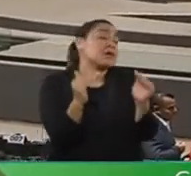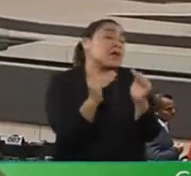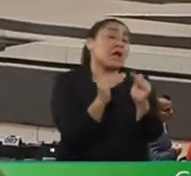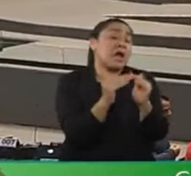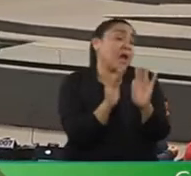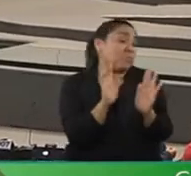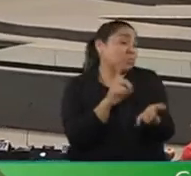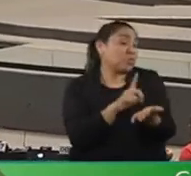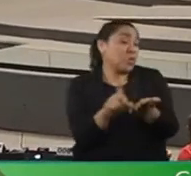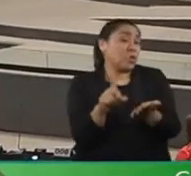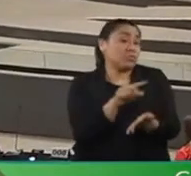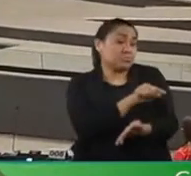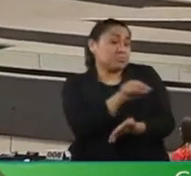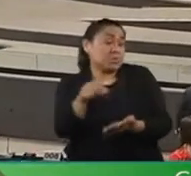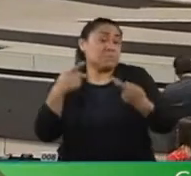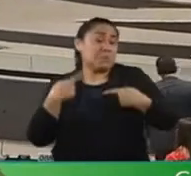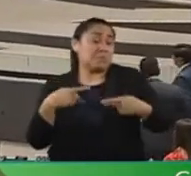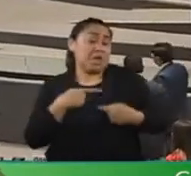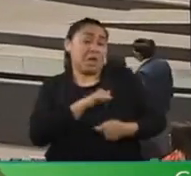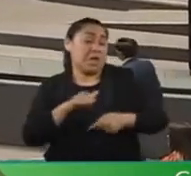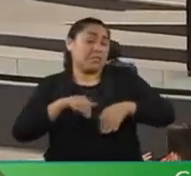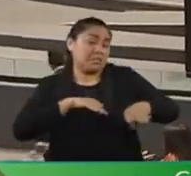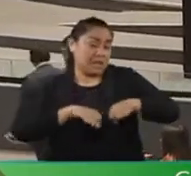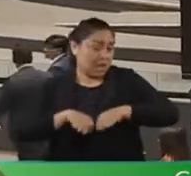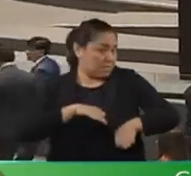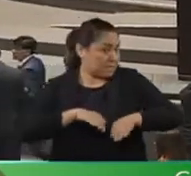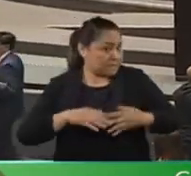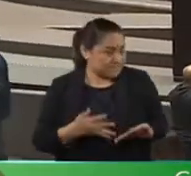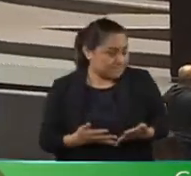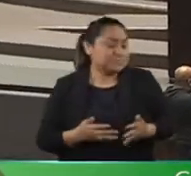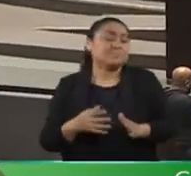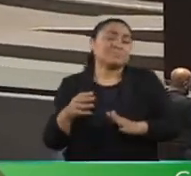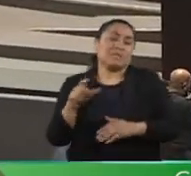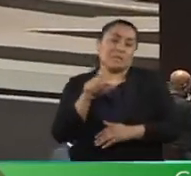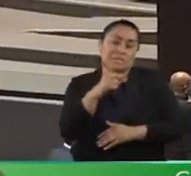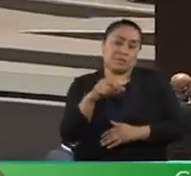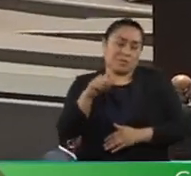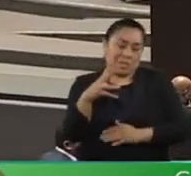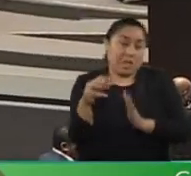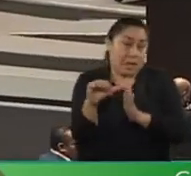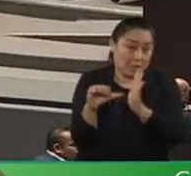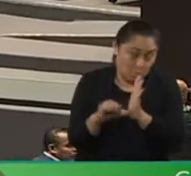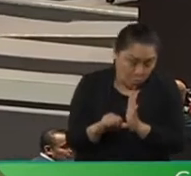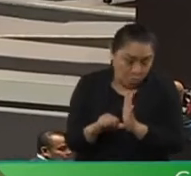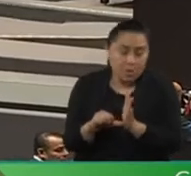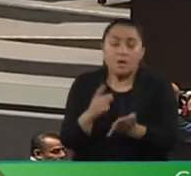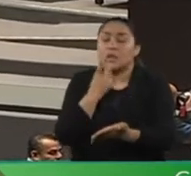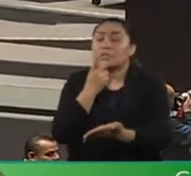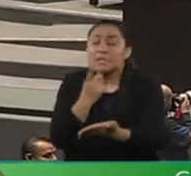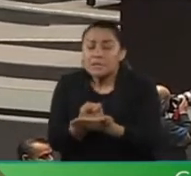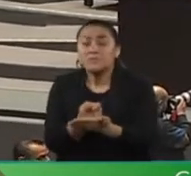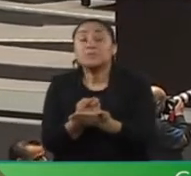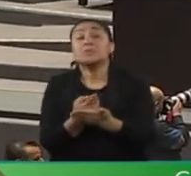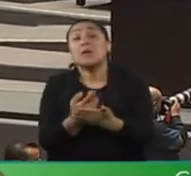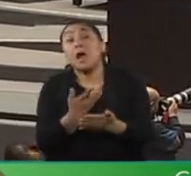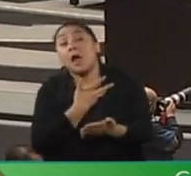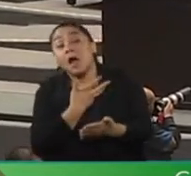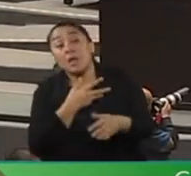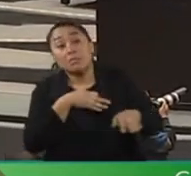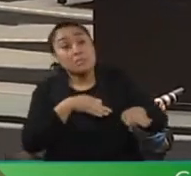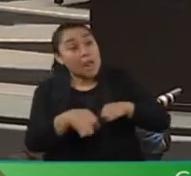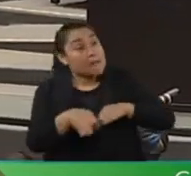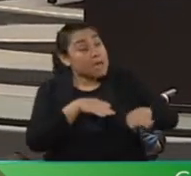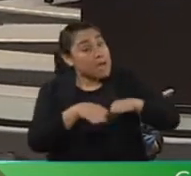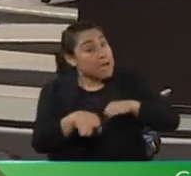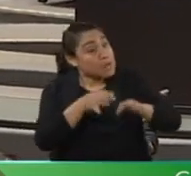derecho de la clase trabajadora, que en el contexto del artículo 123 está formada por quienes tienen un empleo en la